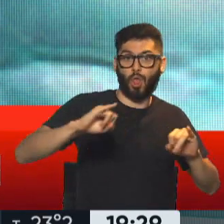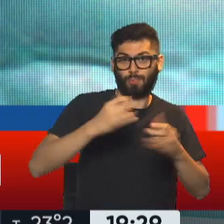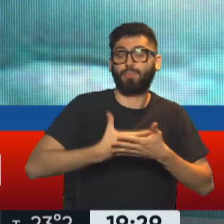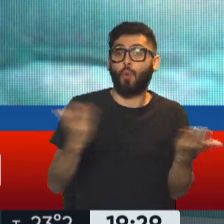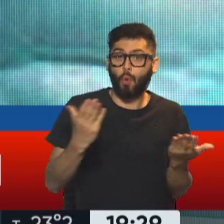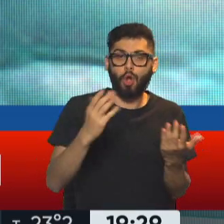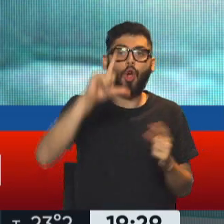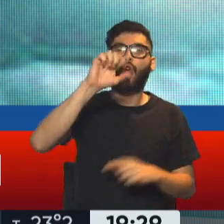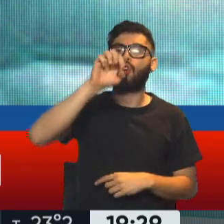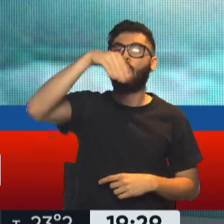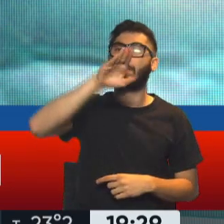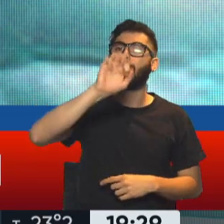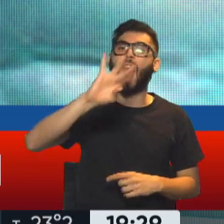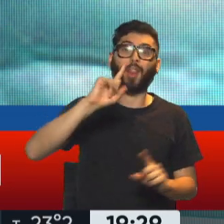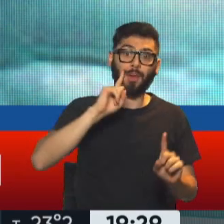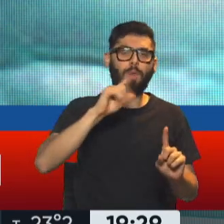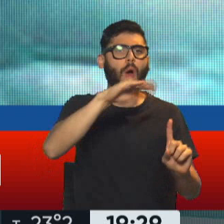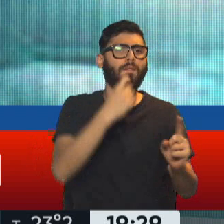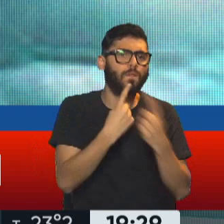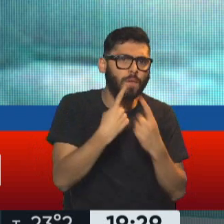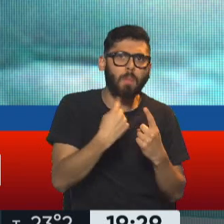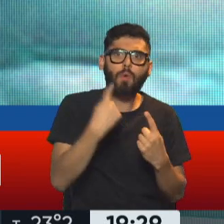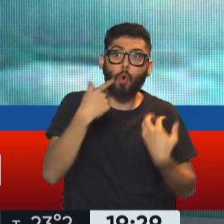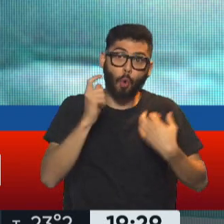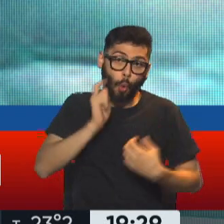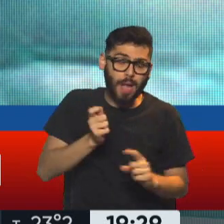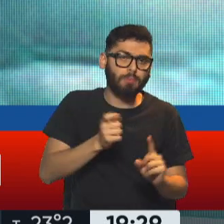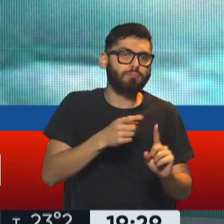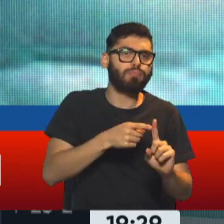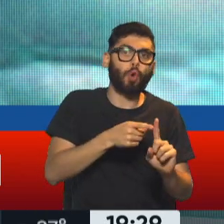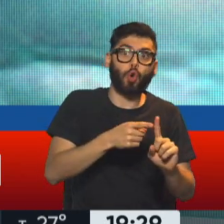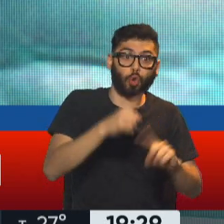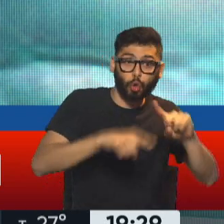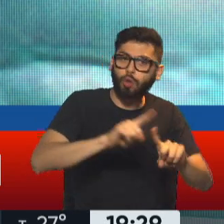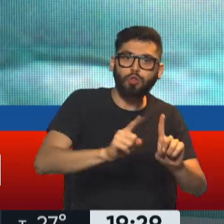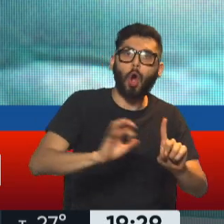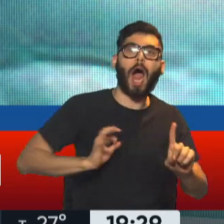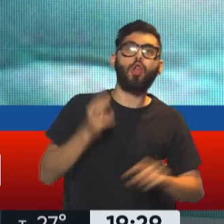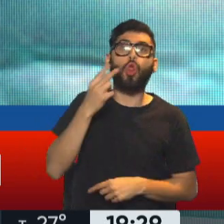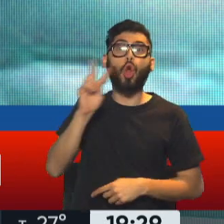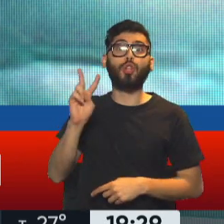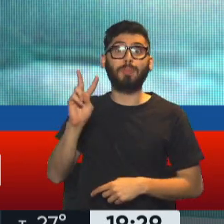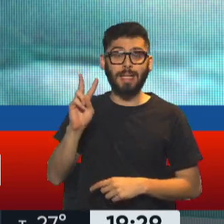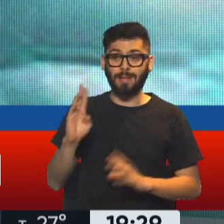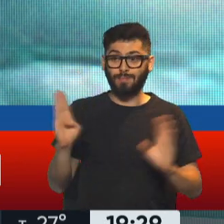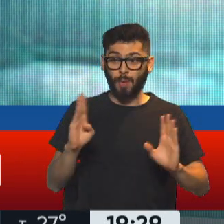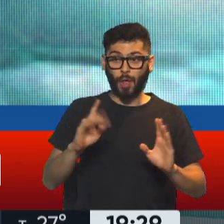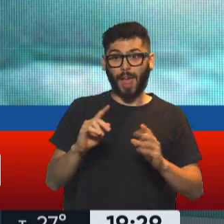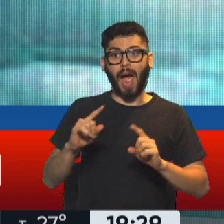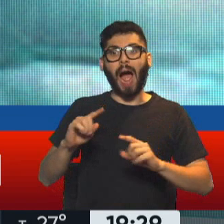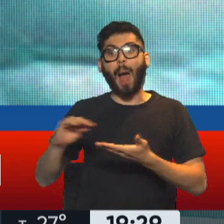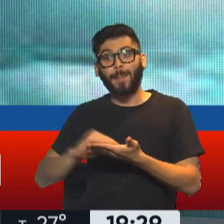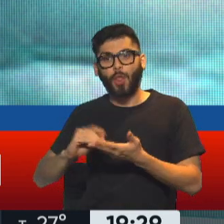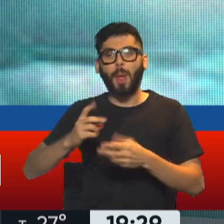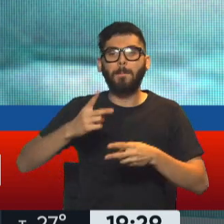que tenga que ver con esa gestión, sino por el lugar que ocupaba en el año 2000 como titular de la Administración de Parques Nacionales.